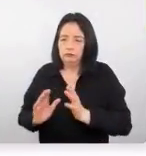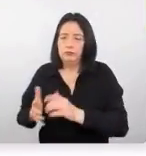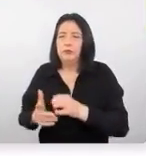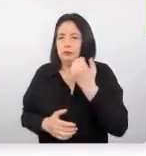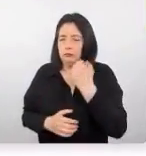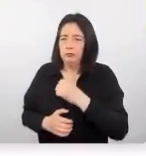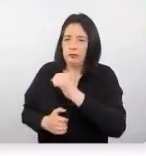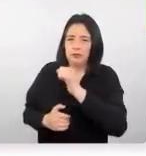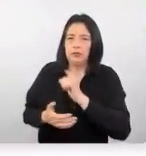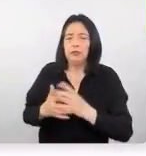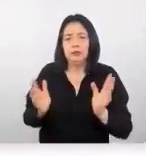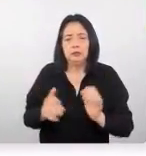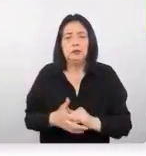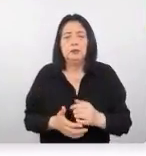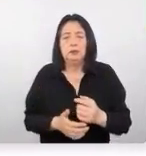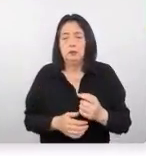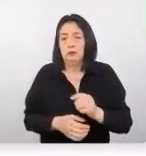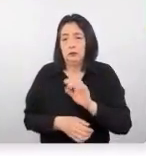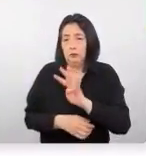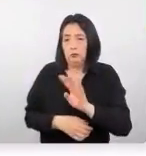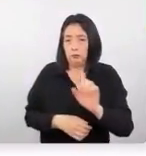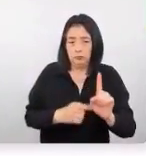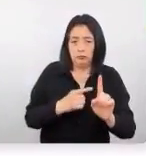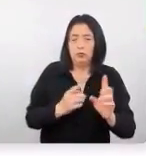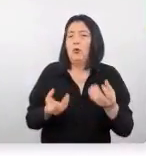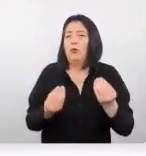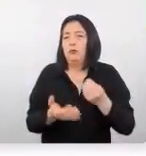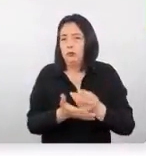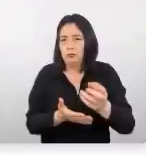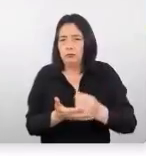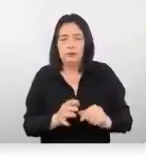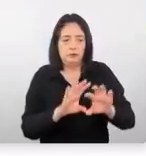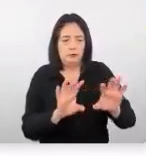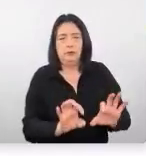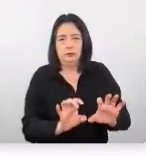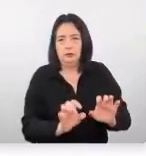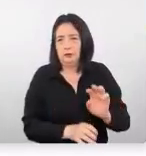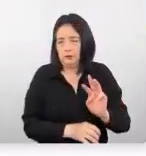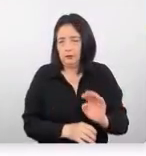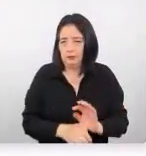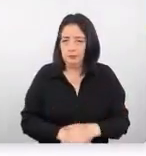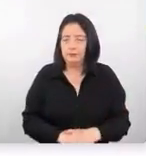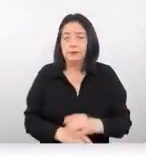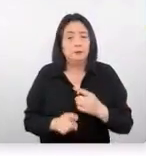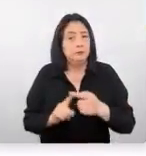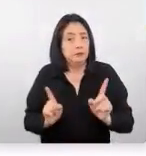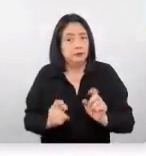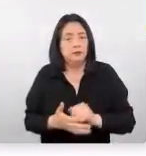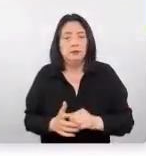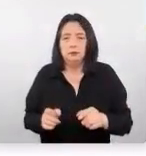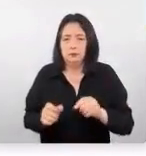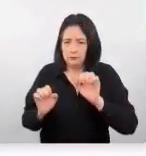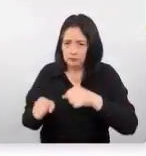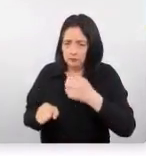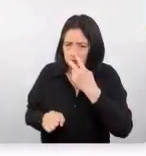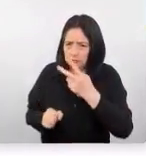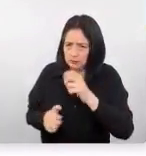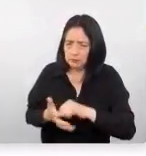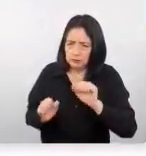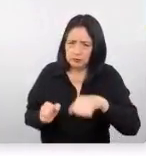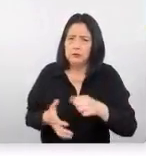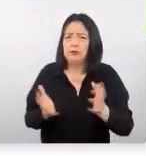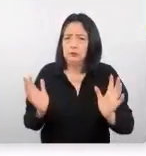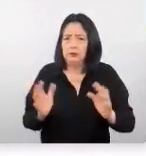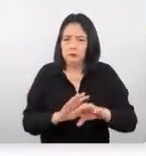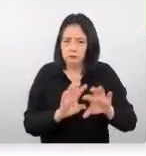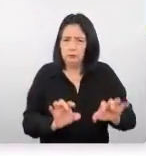y uno de cada cuatro lo compraría a través de internet pero de todas maneras si vemos que hay un consumo